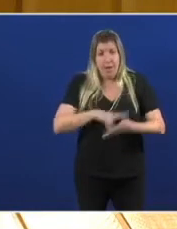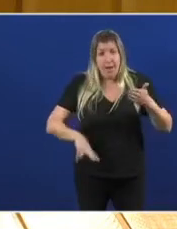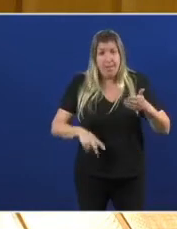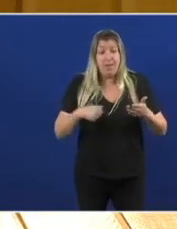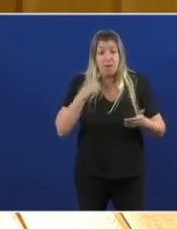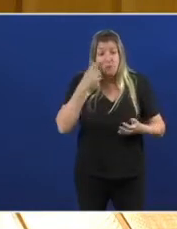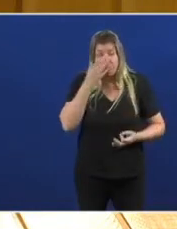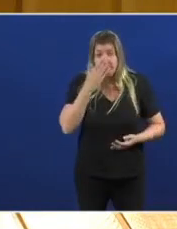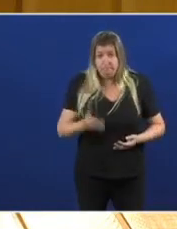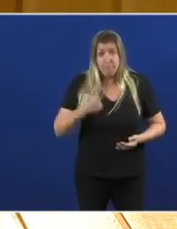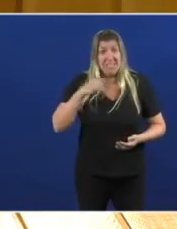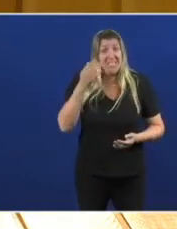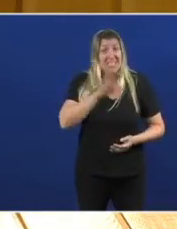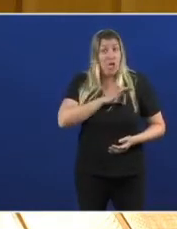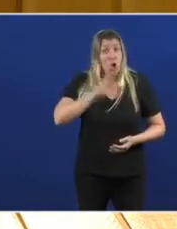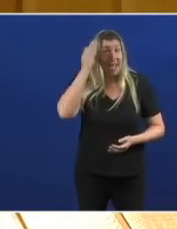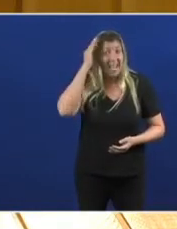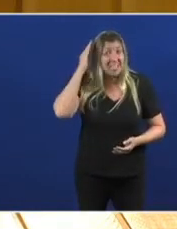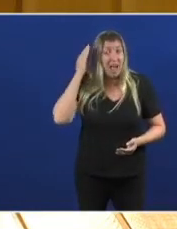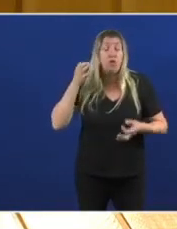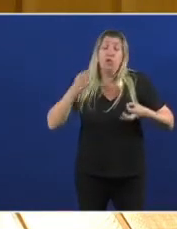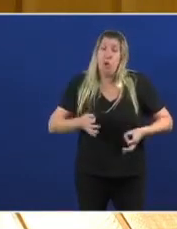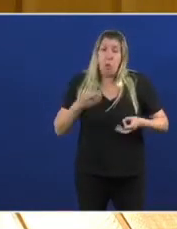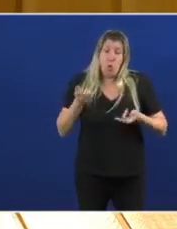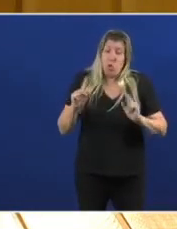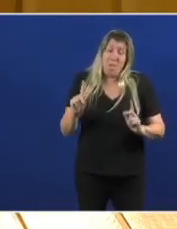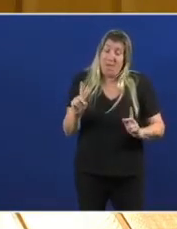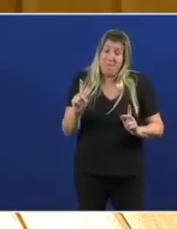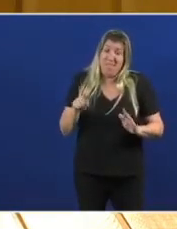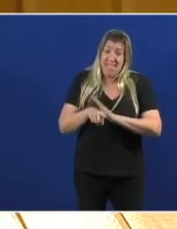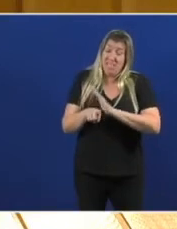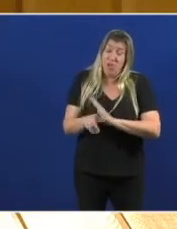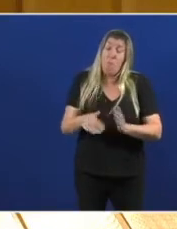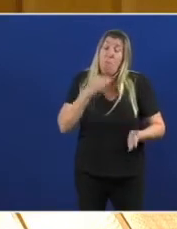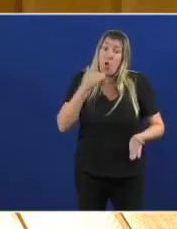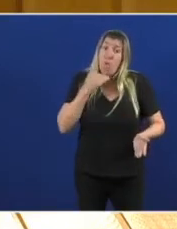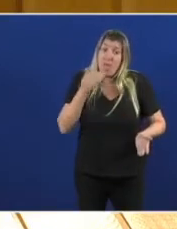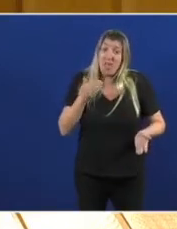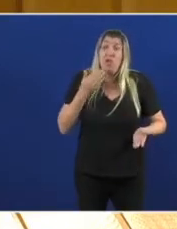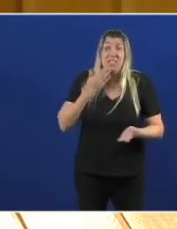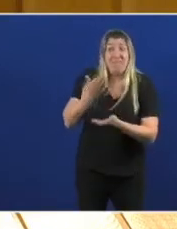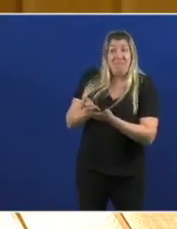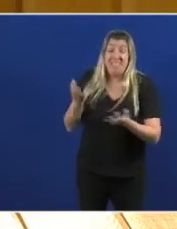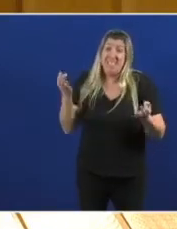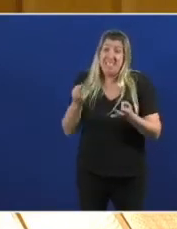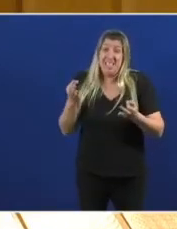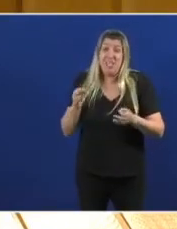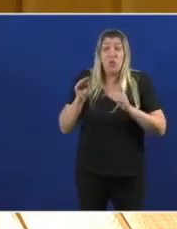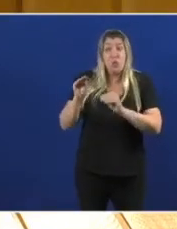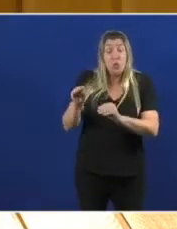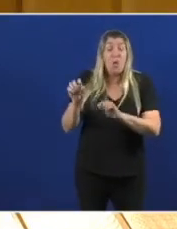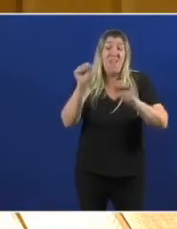que o señor Casado Nunca lle permitiría Defender esta opción Así que polo menos O que lle pedimos É que